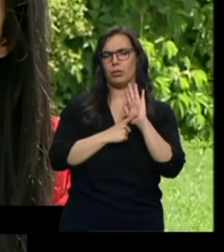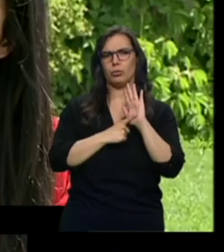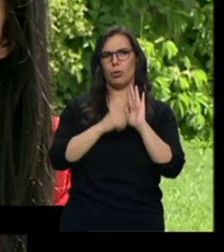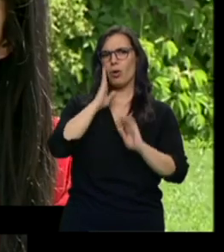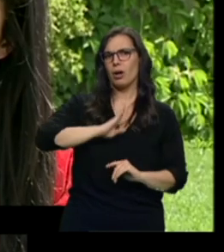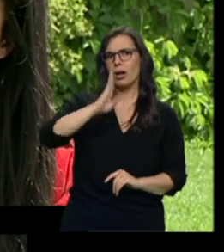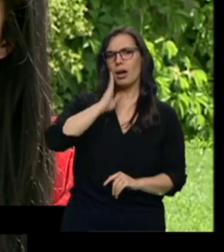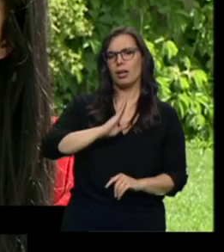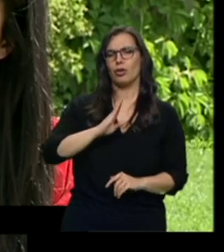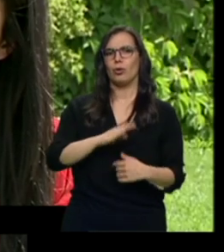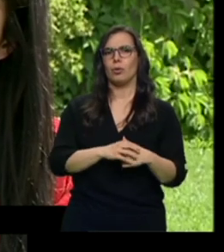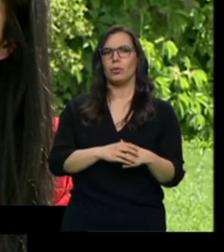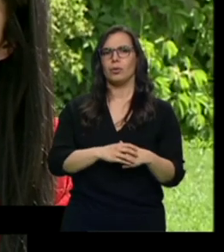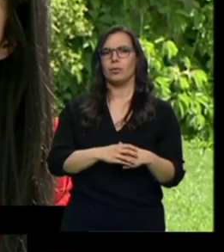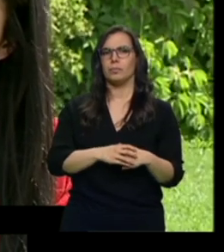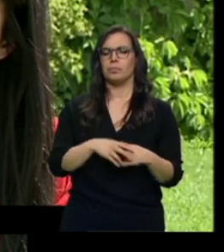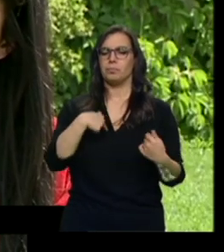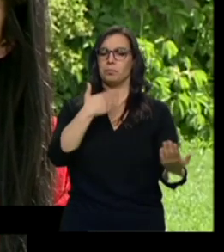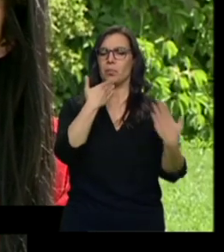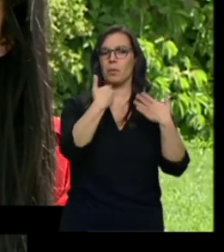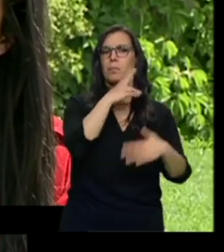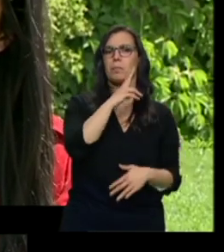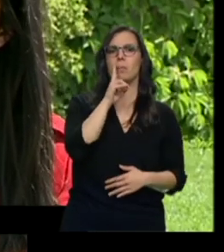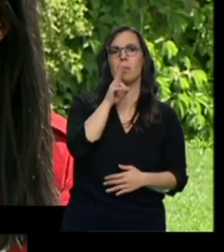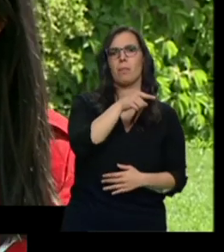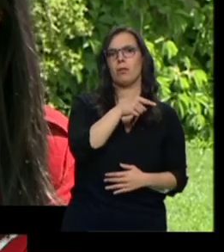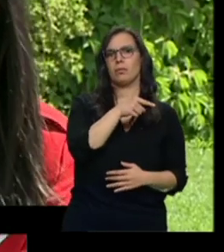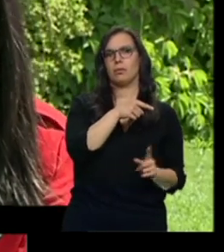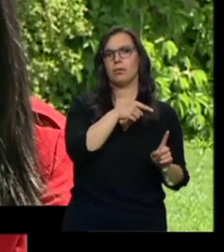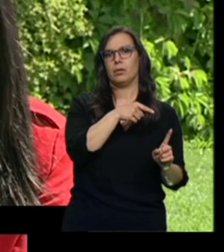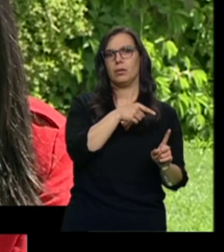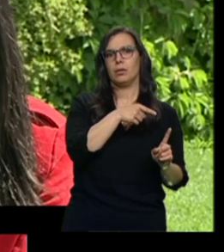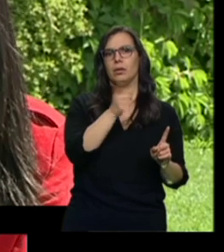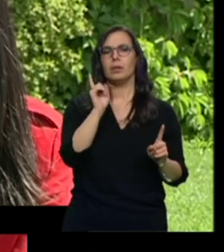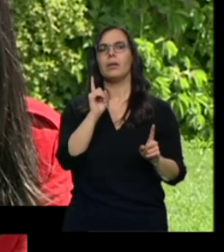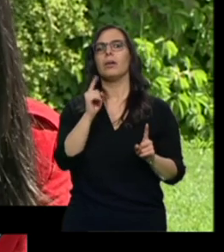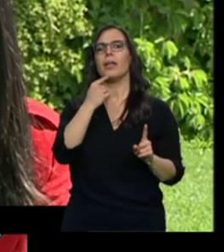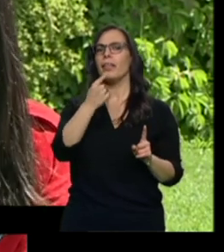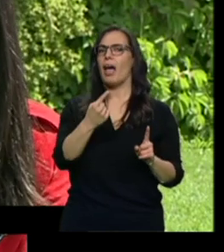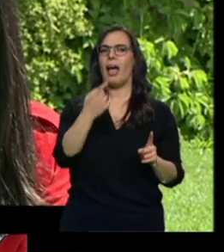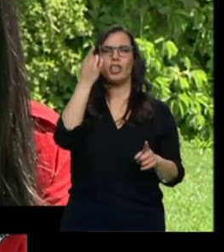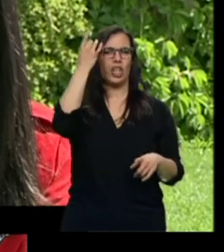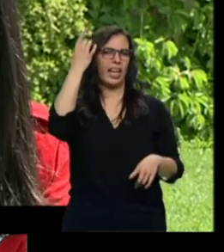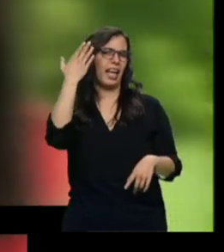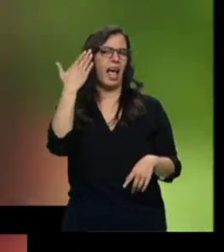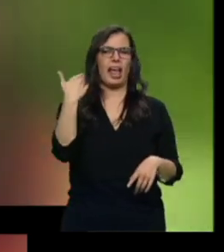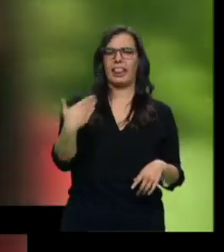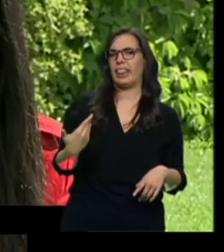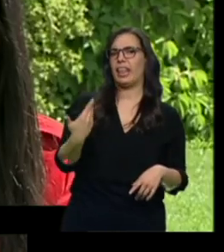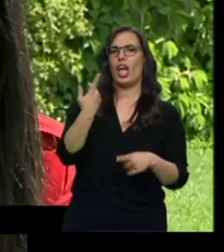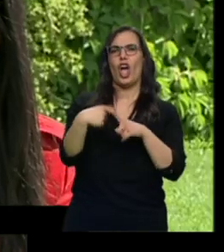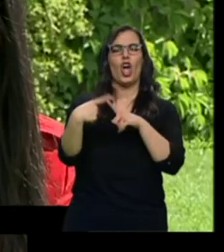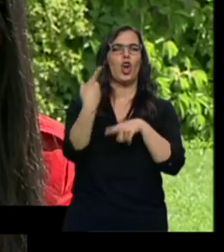Cada vez que se lo decía yo luego a mi madre, todos decían que si era una cosa de niños que todo se iba a solucionar. Y nunca hacían nada.